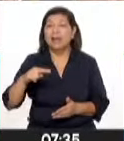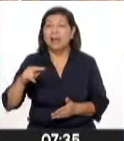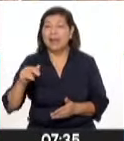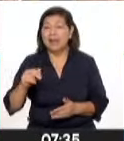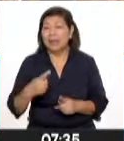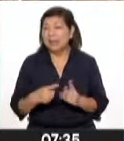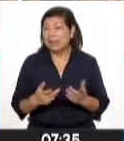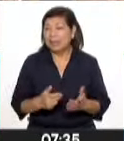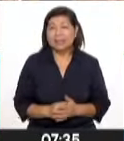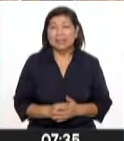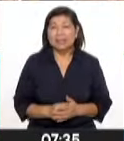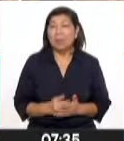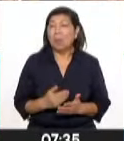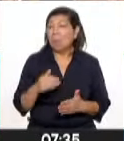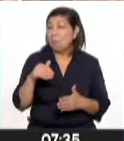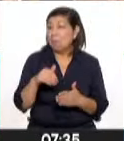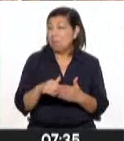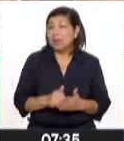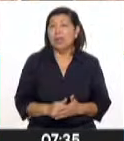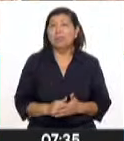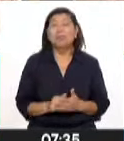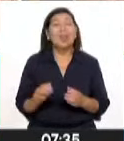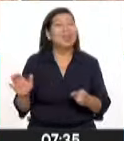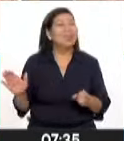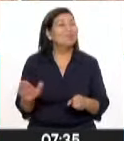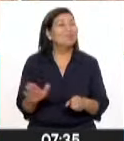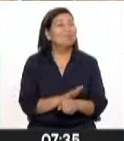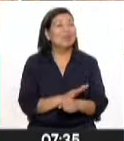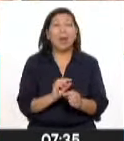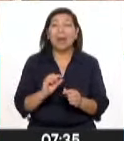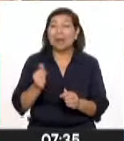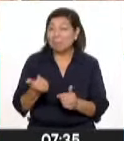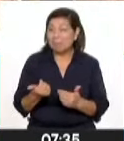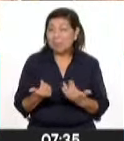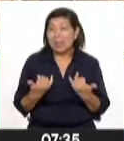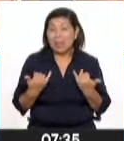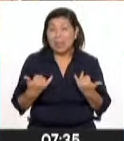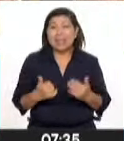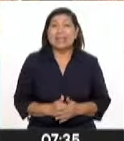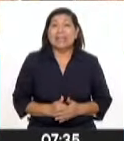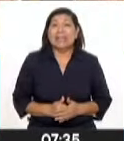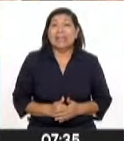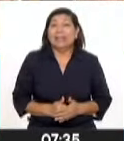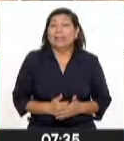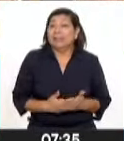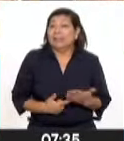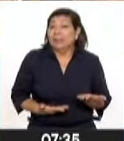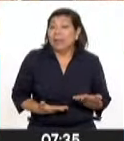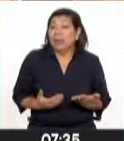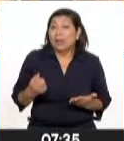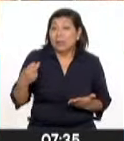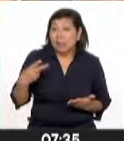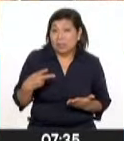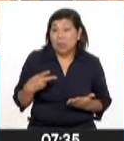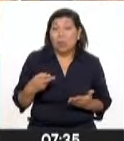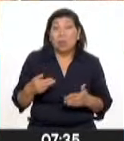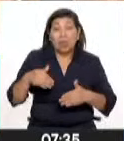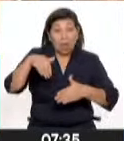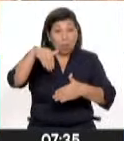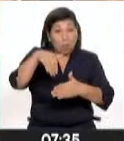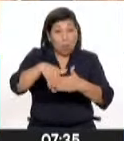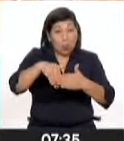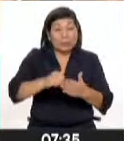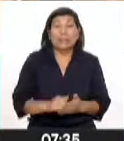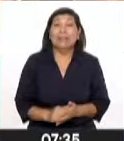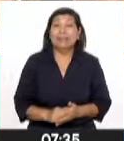esto? O sea, un voto totalmente pasajero. Lo que está ocurriendo es que en segundas vueltas o en